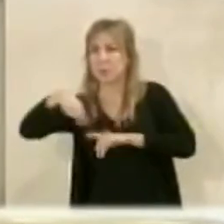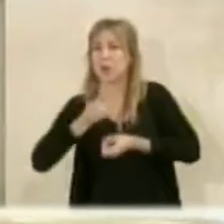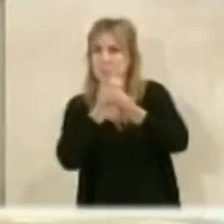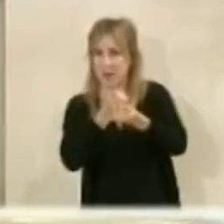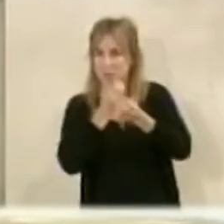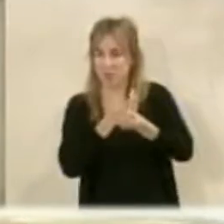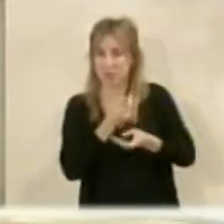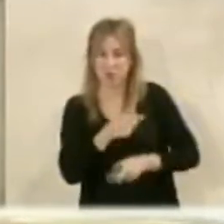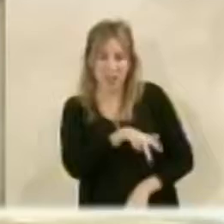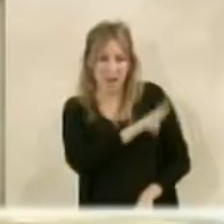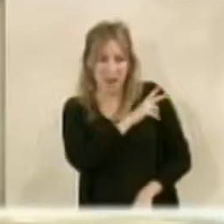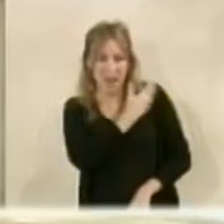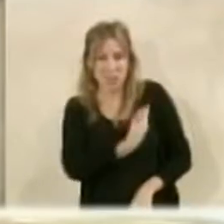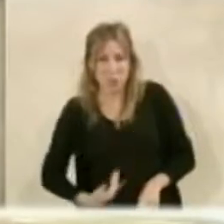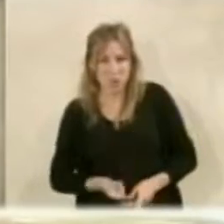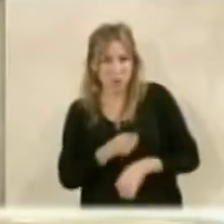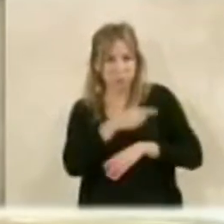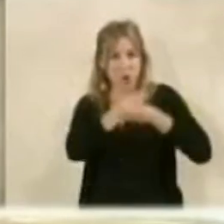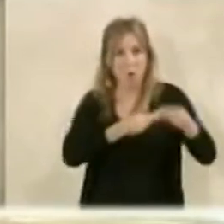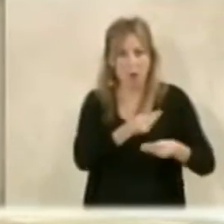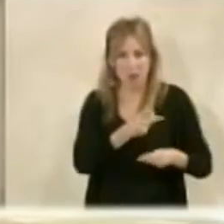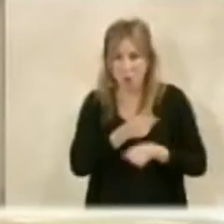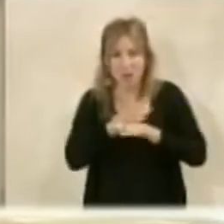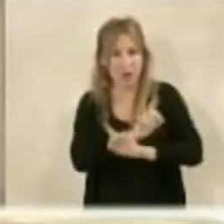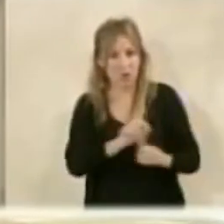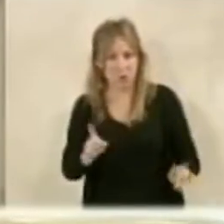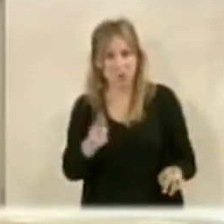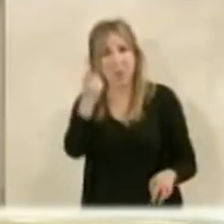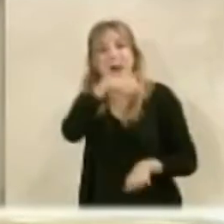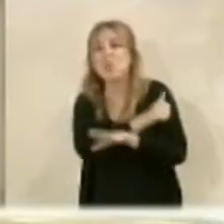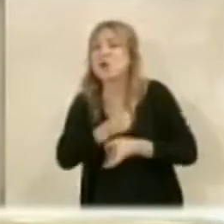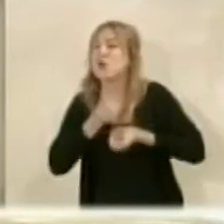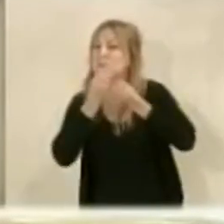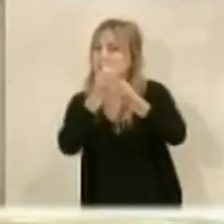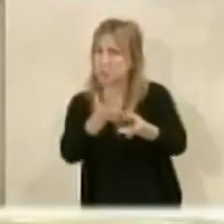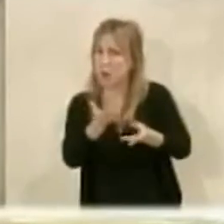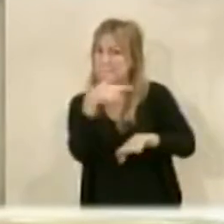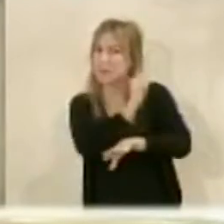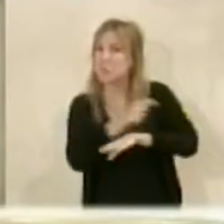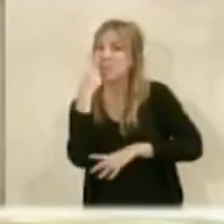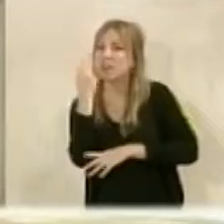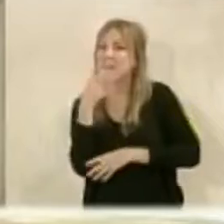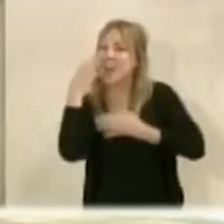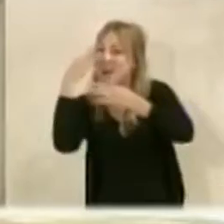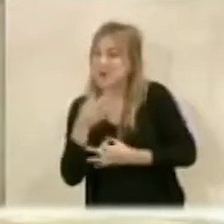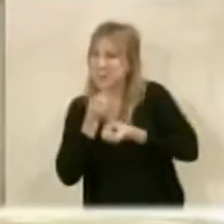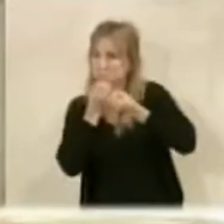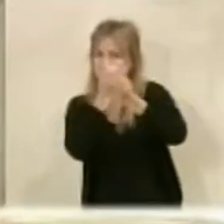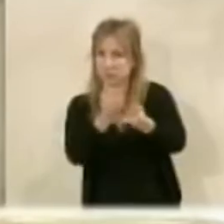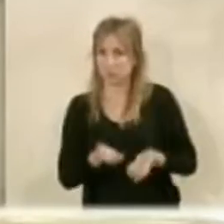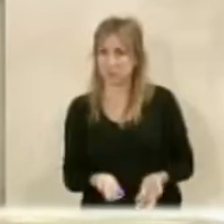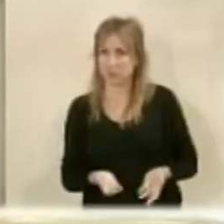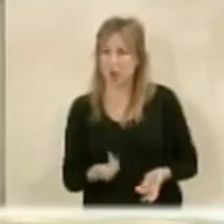a que el propietario tenga que hacerlo. Por favor, hay que informar a la gente y hay que decirle a los almerienses las verdades como puños.